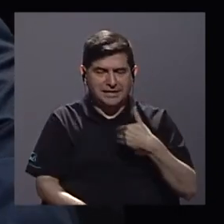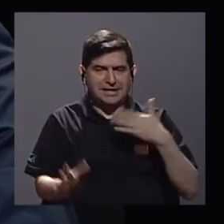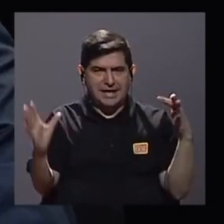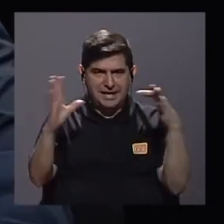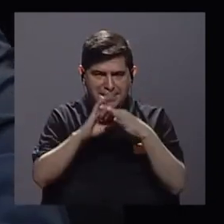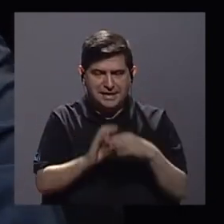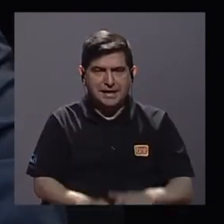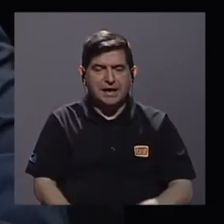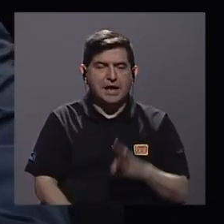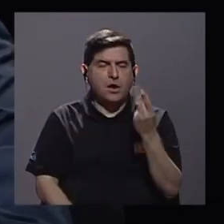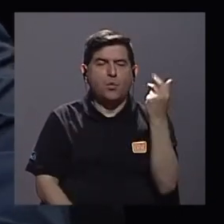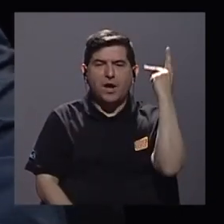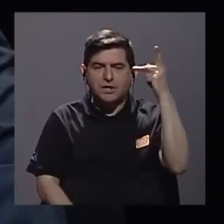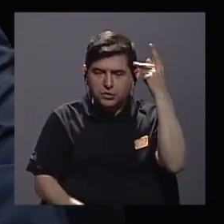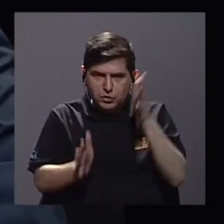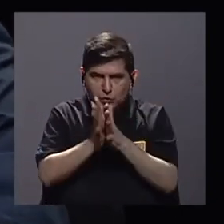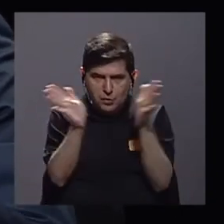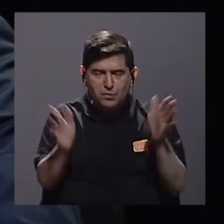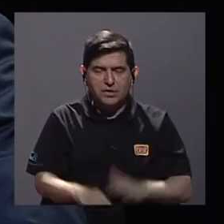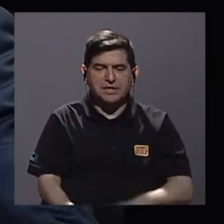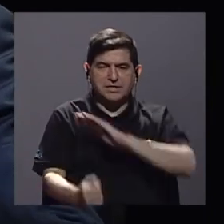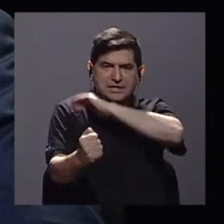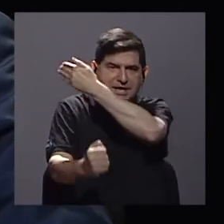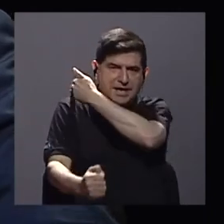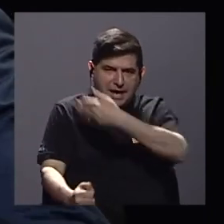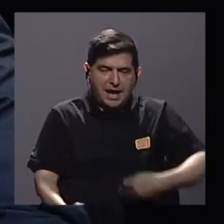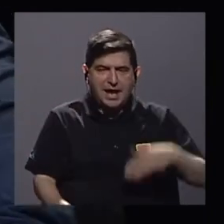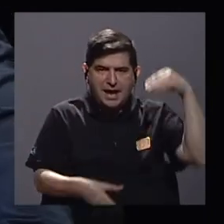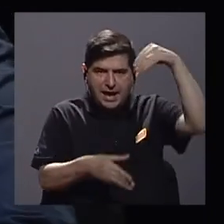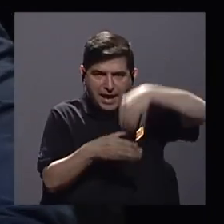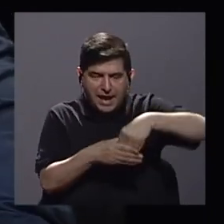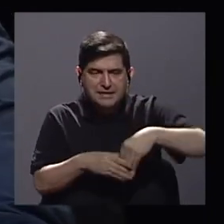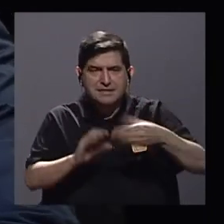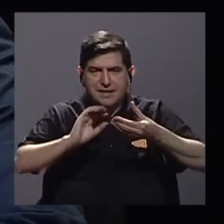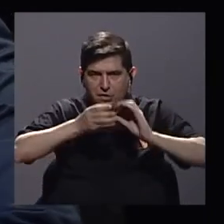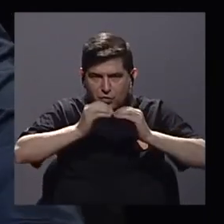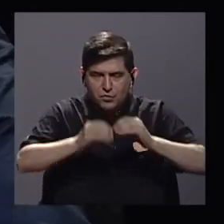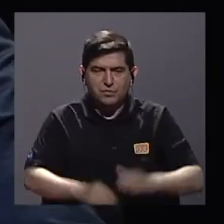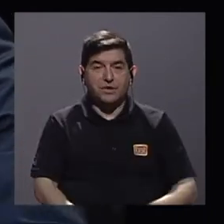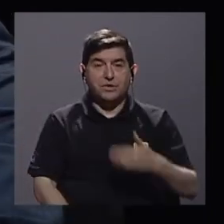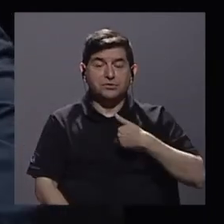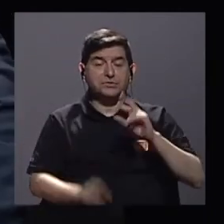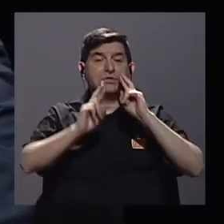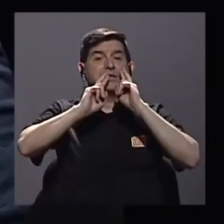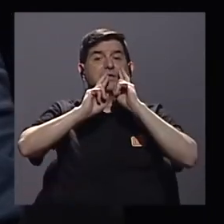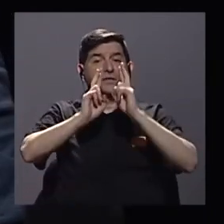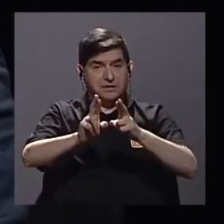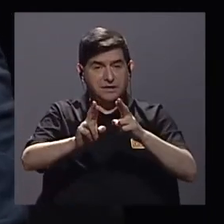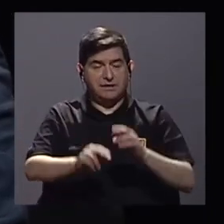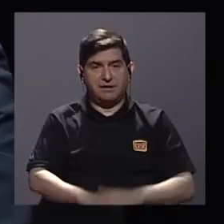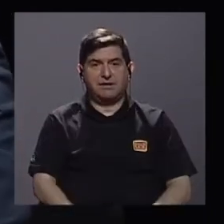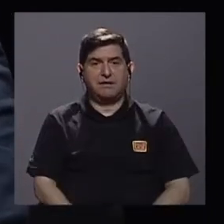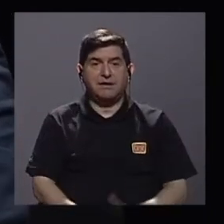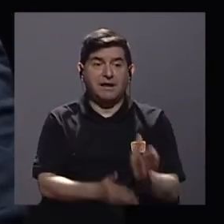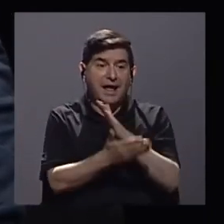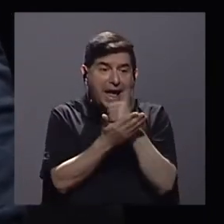qué tanto la política pública del Ejecutivo se involucra con estos datos y tenemos como resultado algo que permita